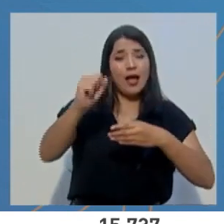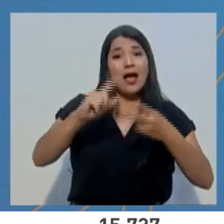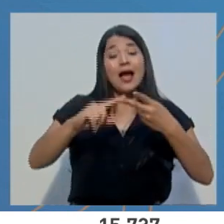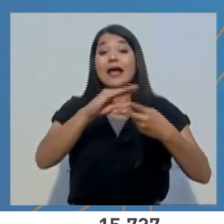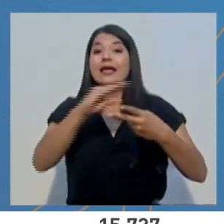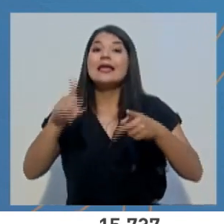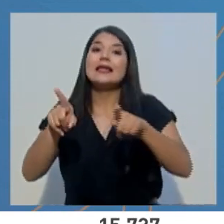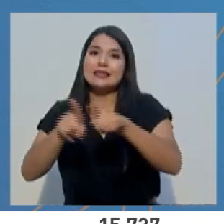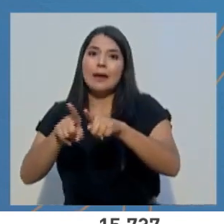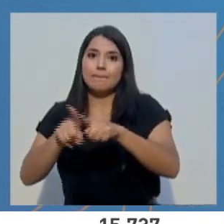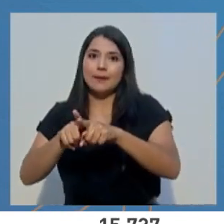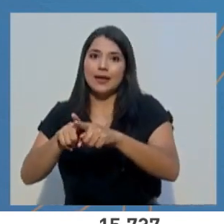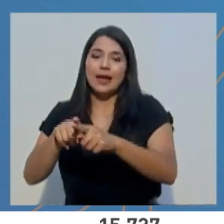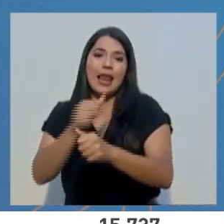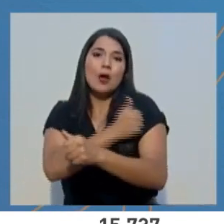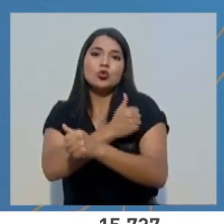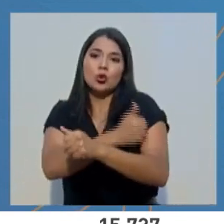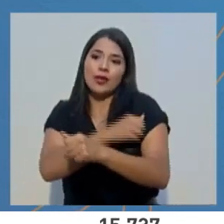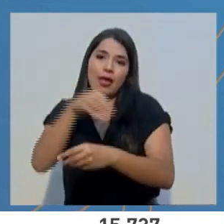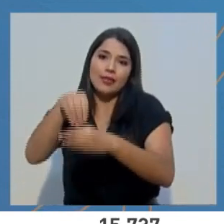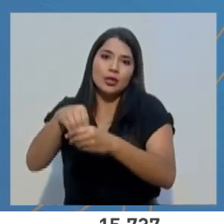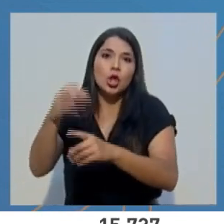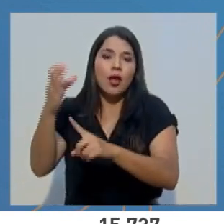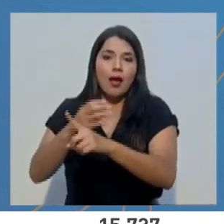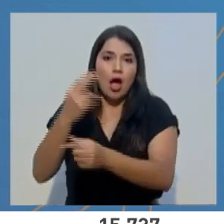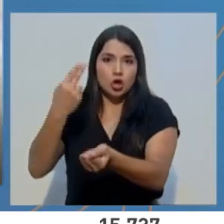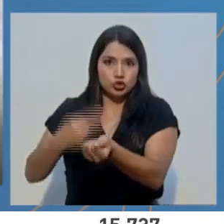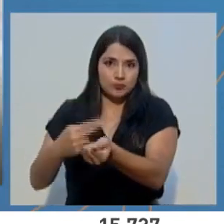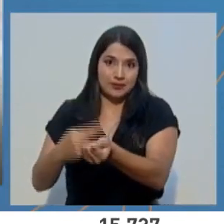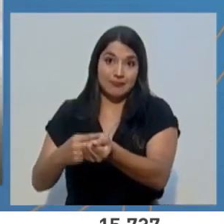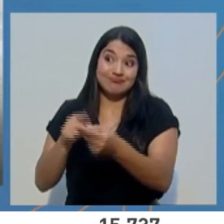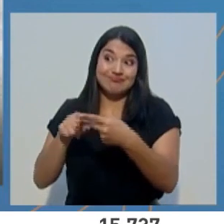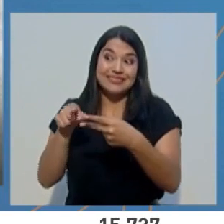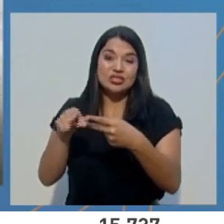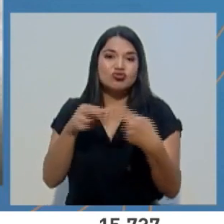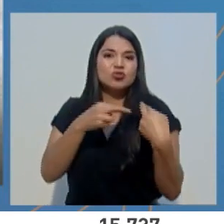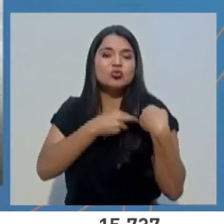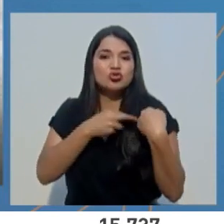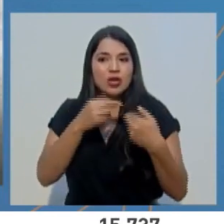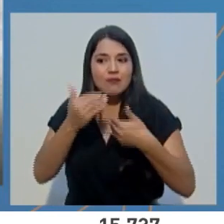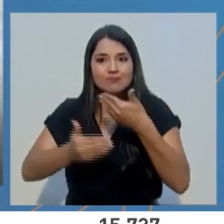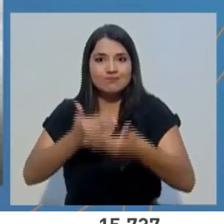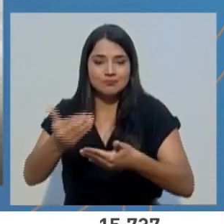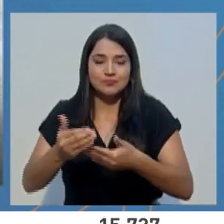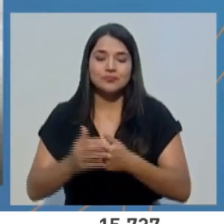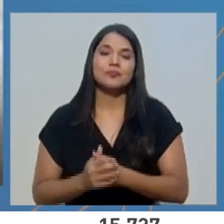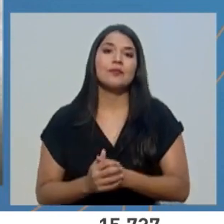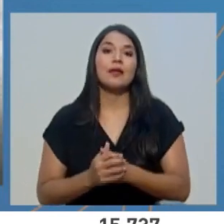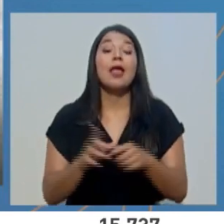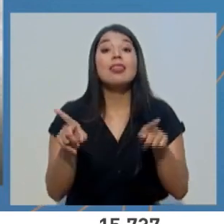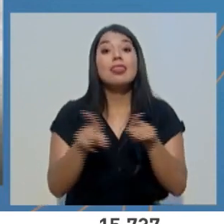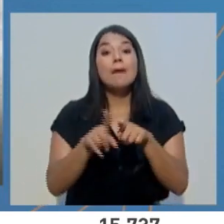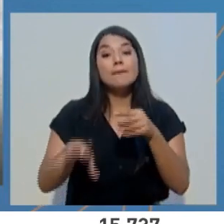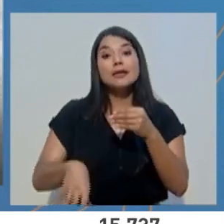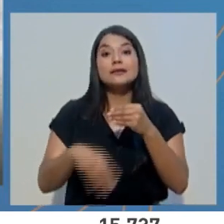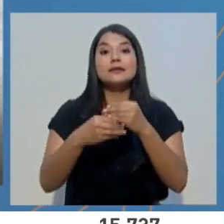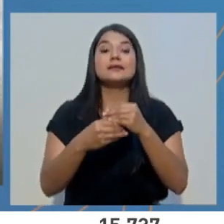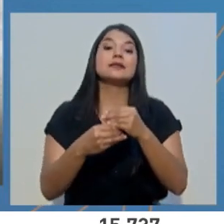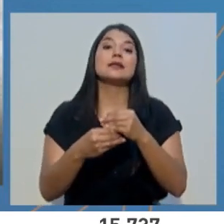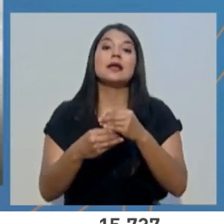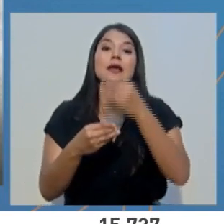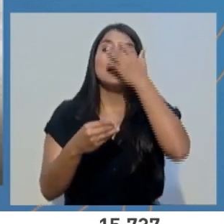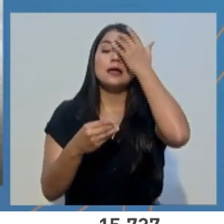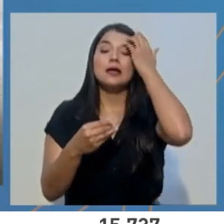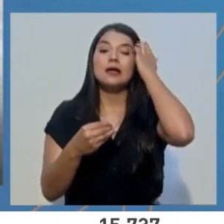al fin y al cabo ejecutan el despliegue. Se suman a estos recursos las unidades con que